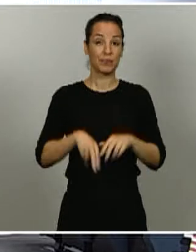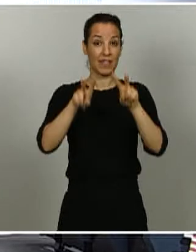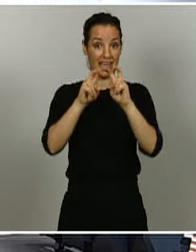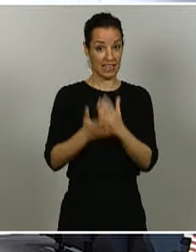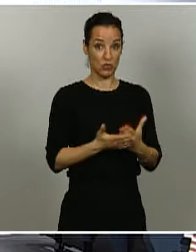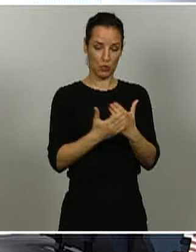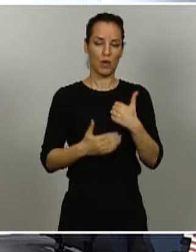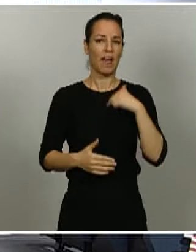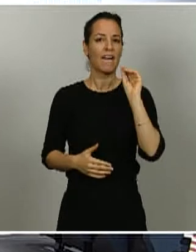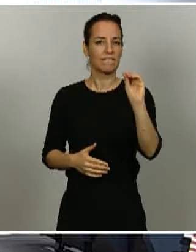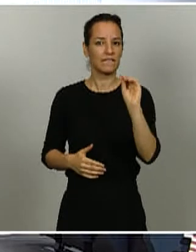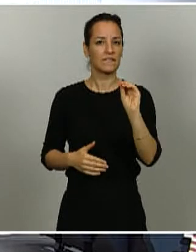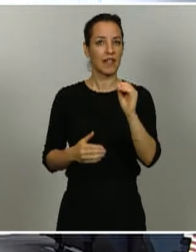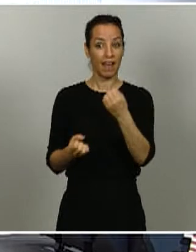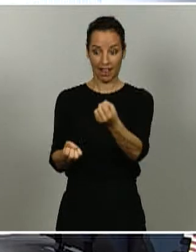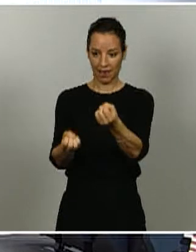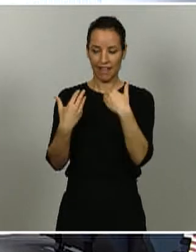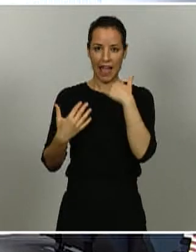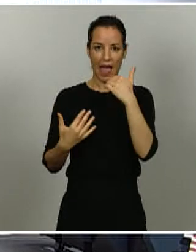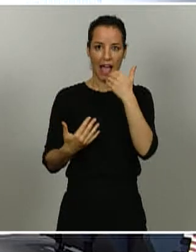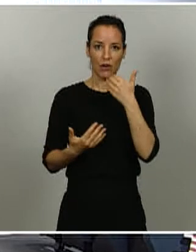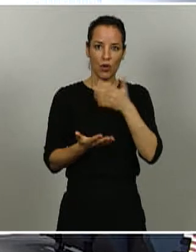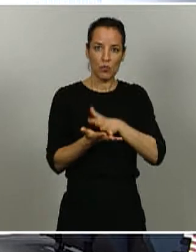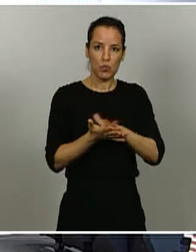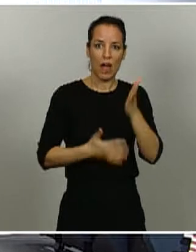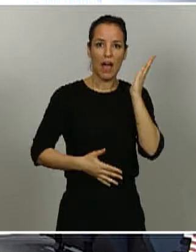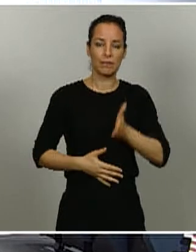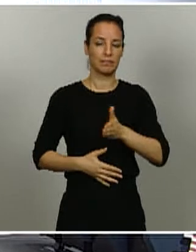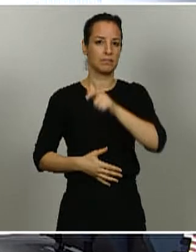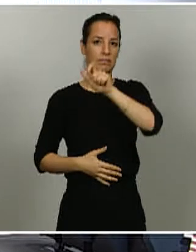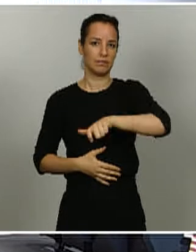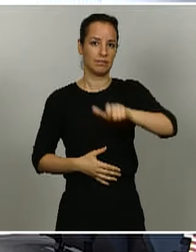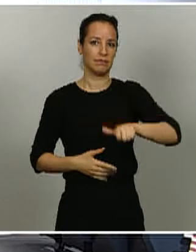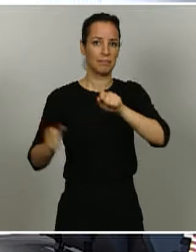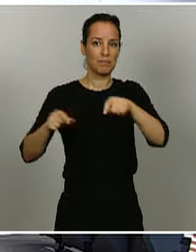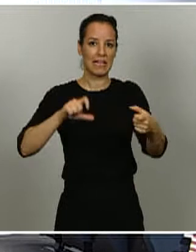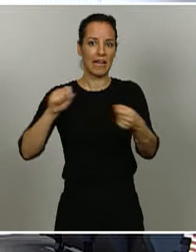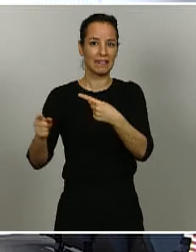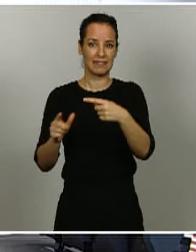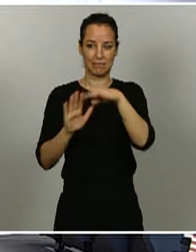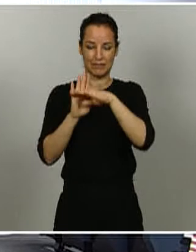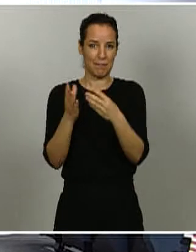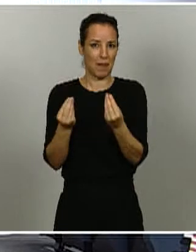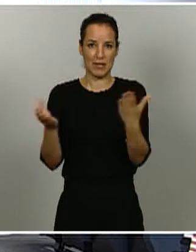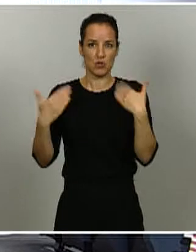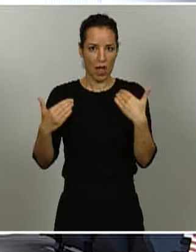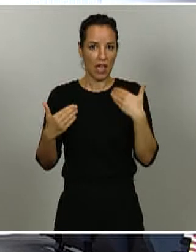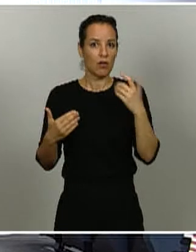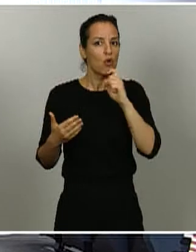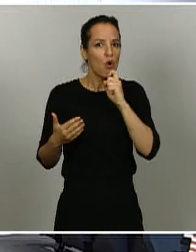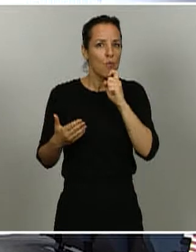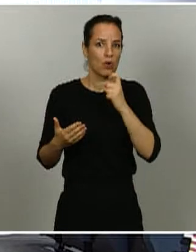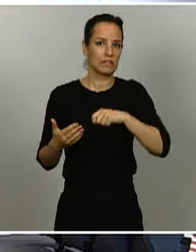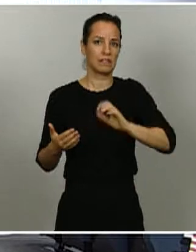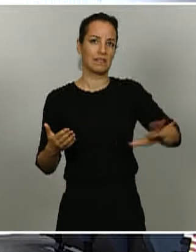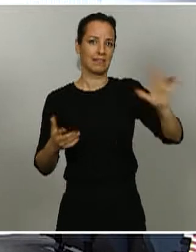luz sobre cómo está afectando la pandemia y el estado de alarma a las personas migrantes en situación irregular. Una información que piden, además, los 1.117 colectivos